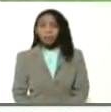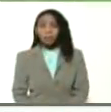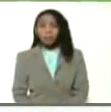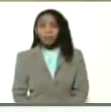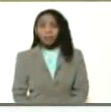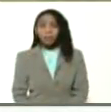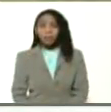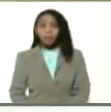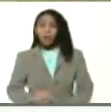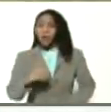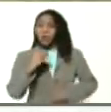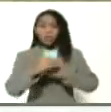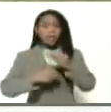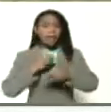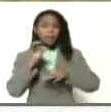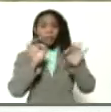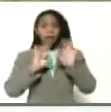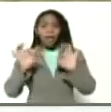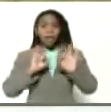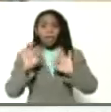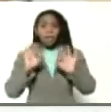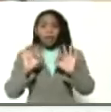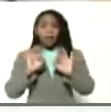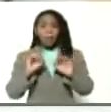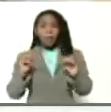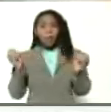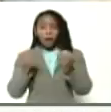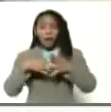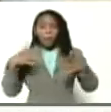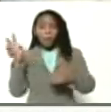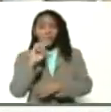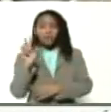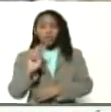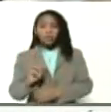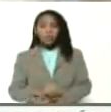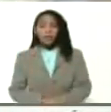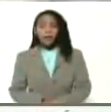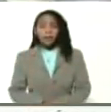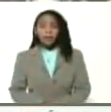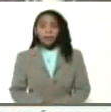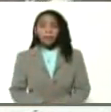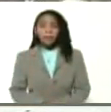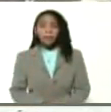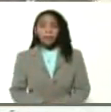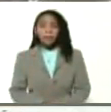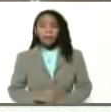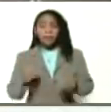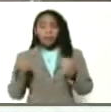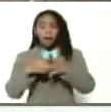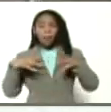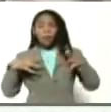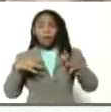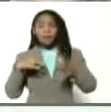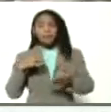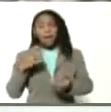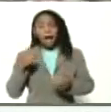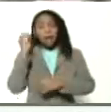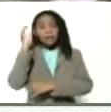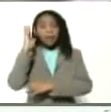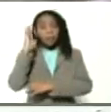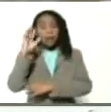no se hizo nada para ayudar el campo venezolano digan ustedes productores del campo esa asamblea nacional